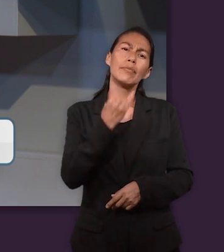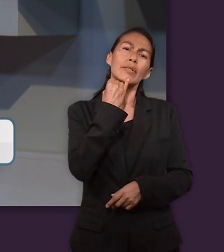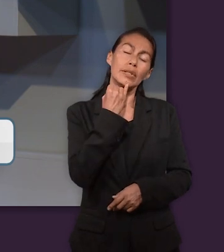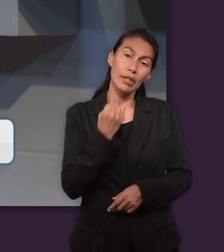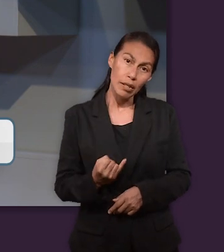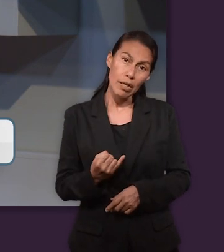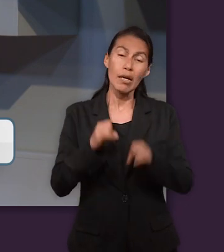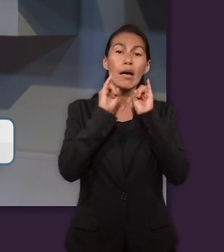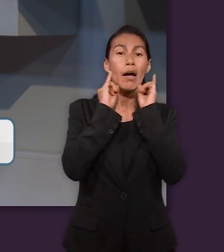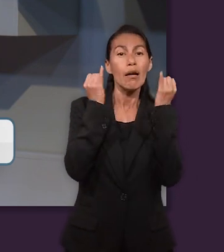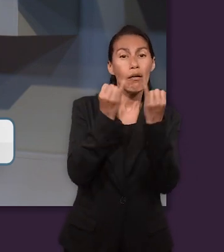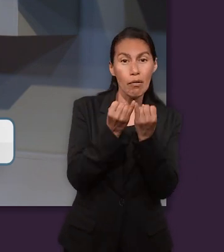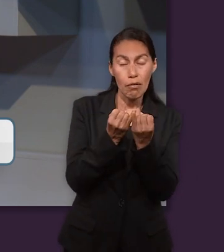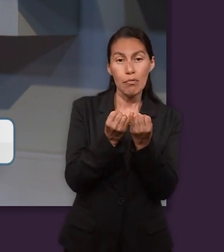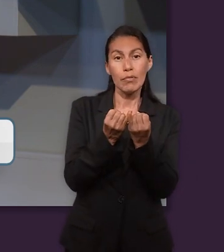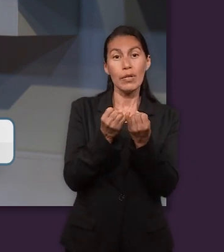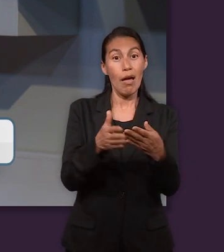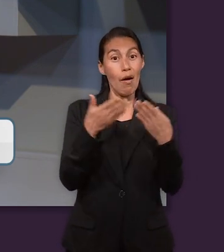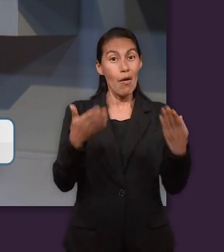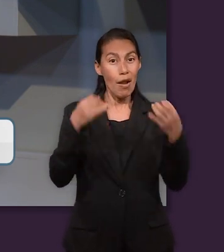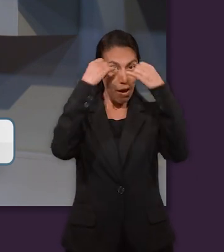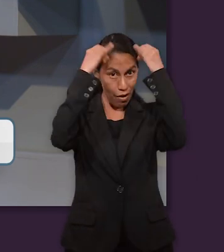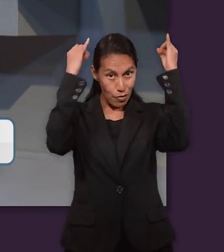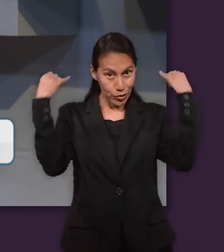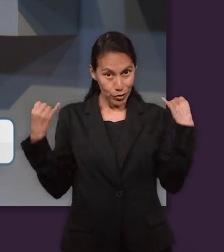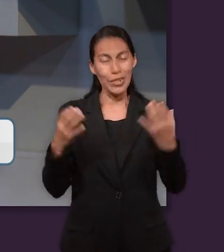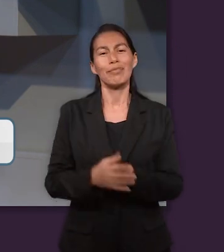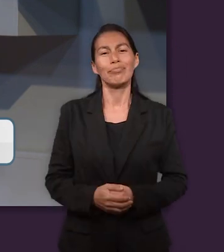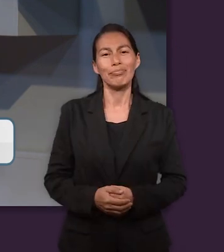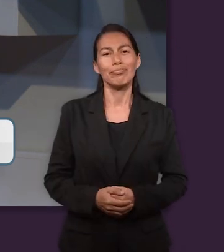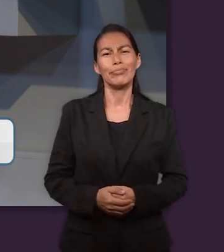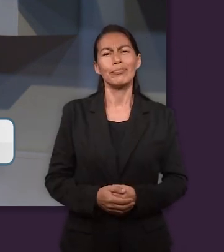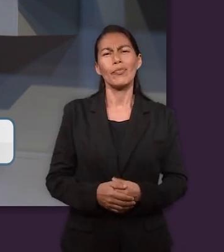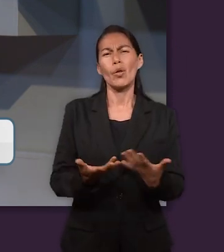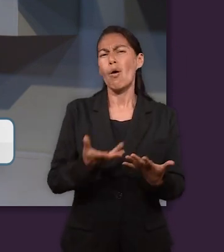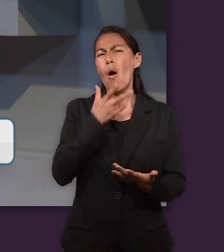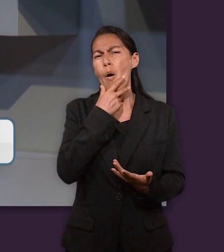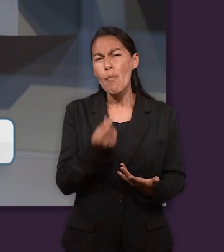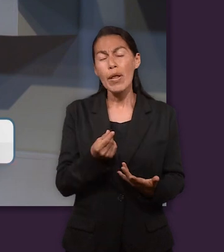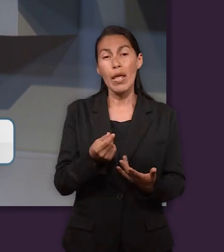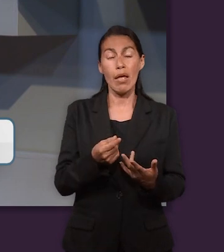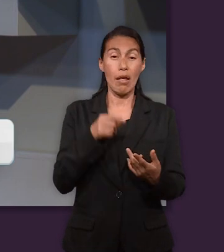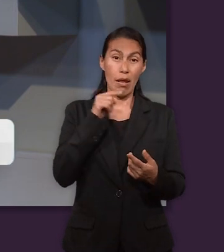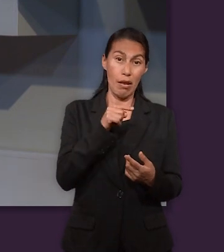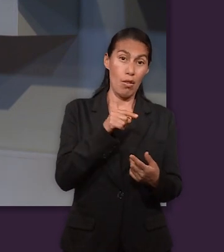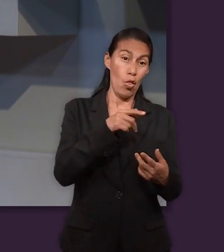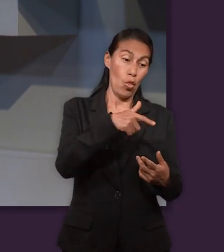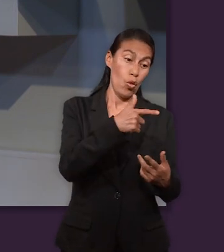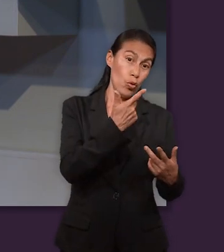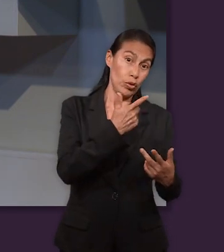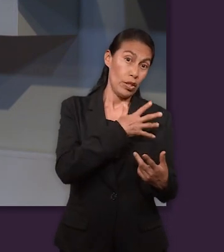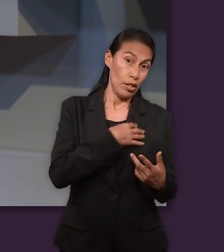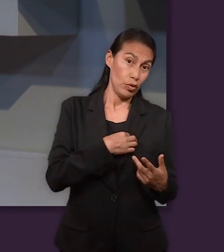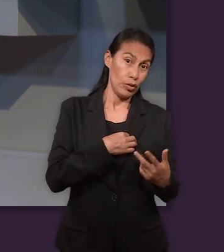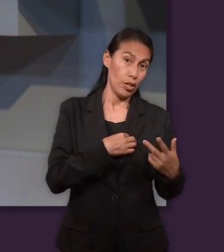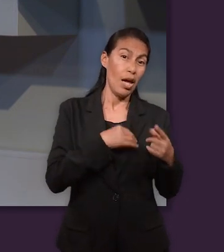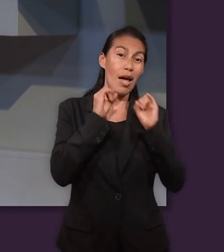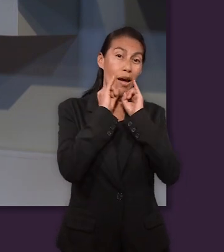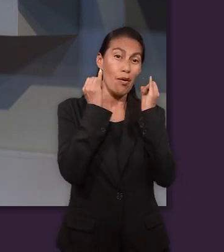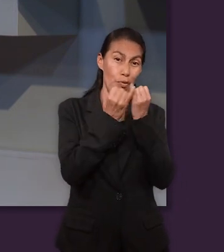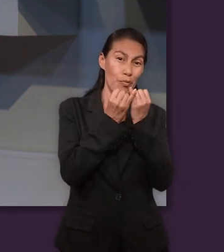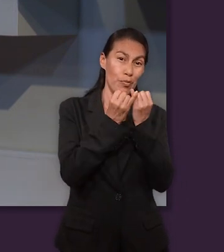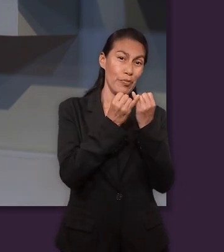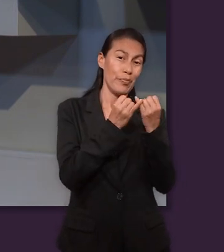Hemos venido viendo la historia de Abraham, de Isaac, de Jacob. Pero entonces ahora vamos a entrar con José, uno de los doce hijos